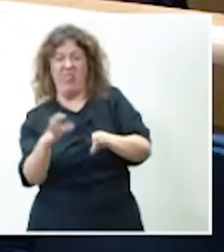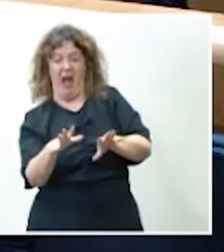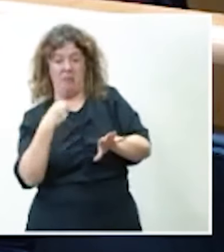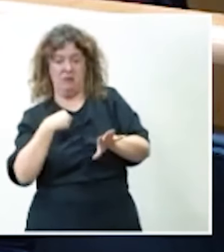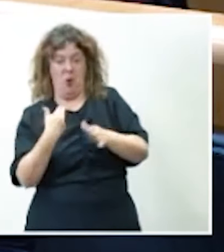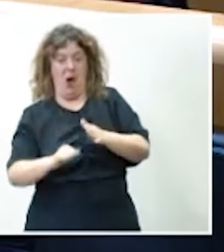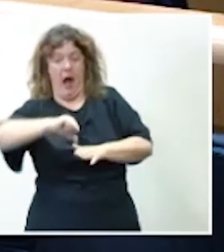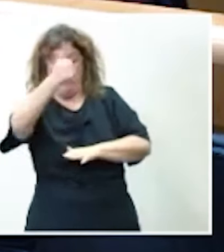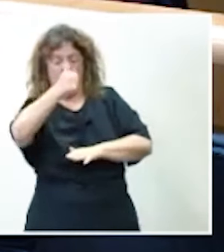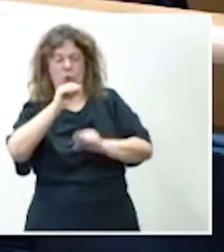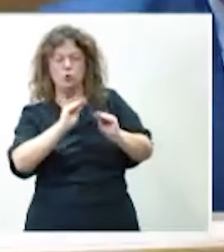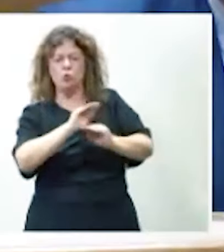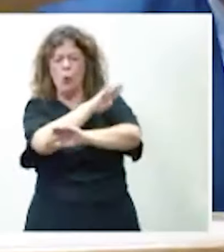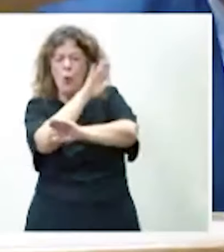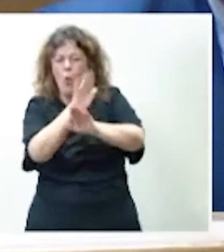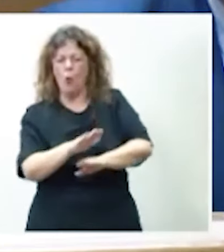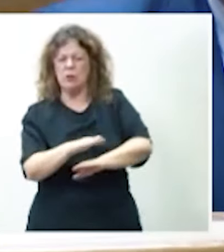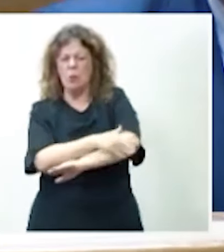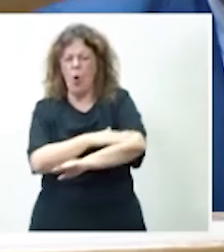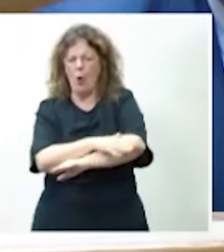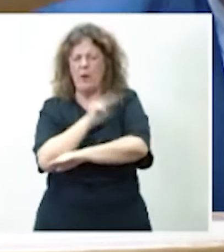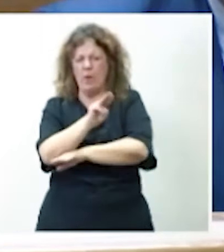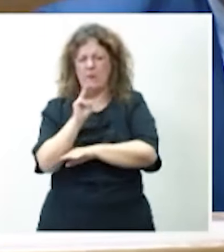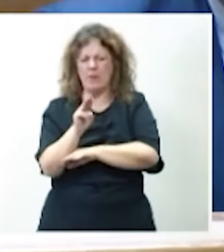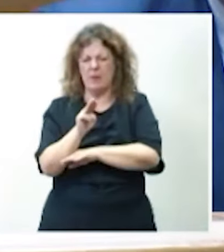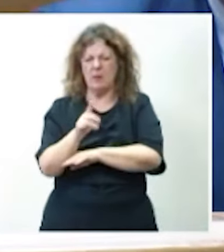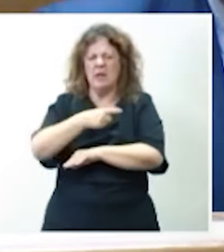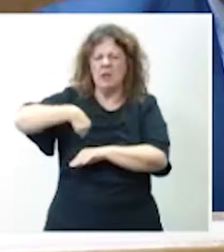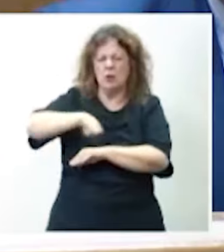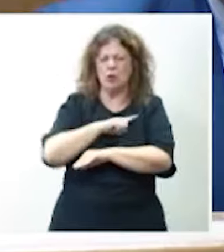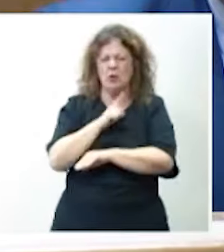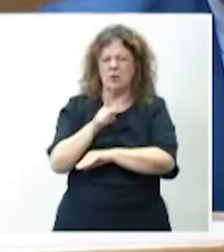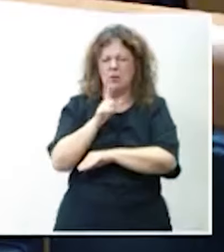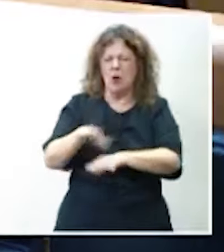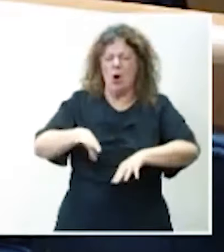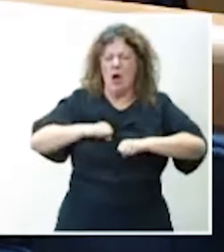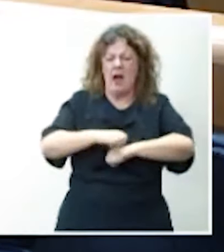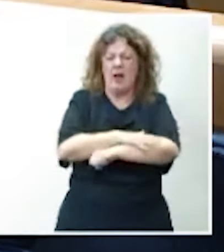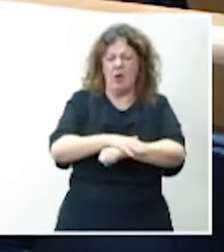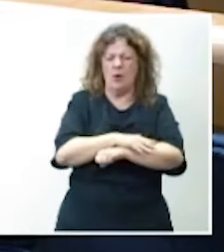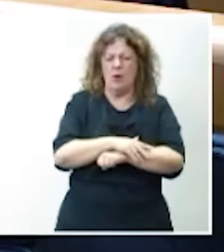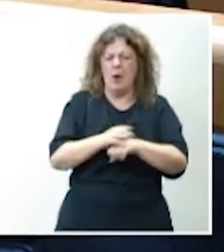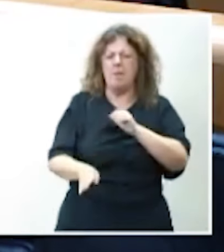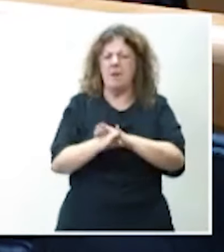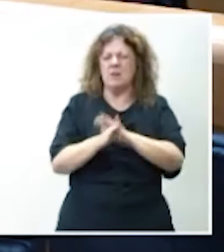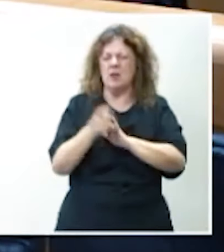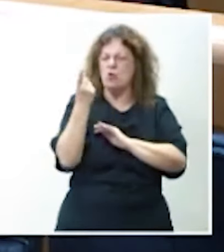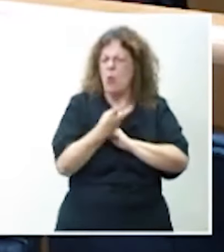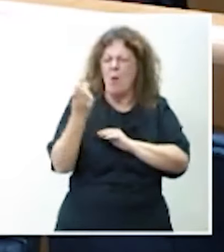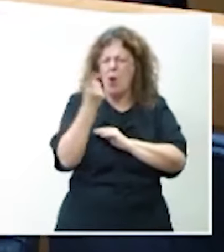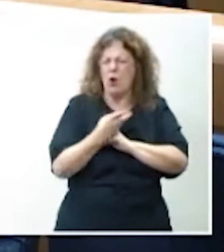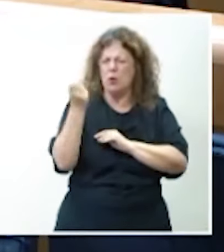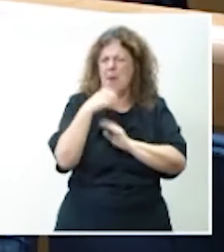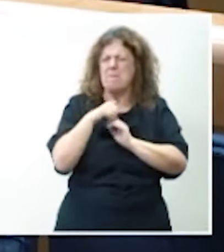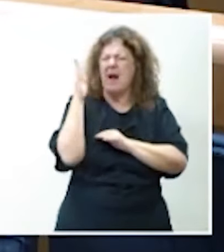aprobados con su último gobierno del Partido Popular y nosotros cuando llegamos al gobierno hemos mantenido numerosas reuniones, más de